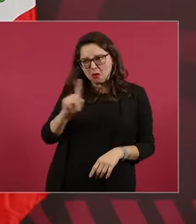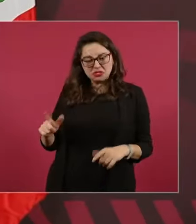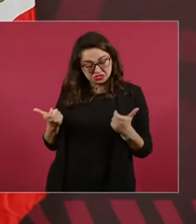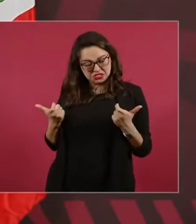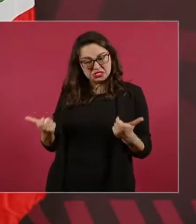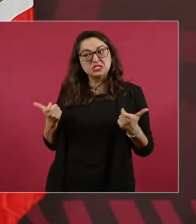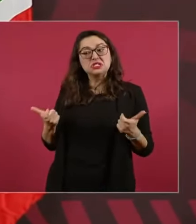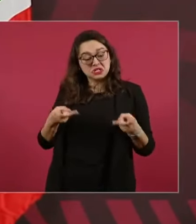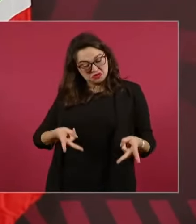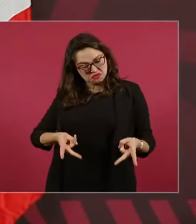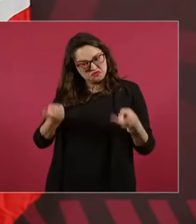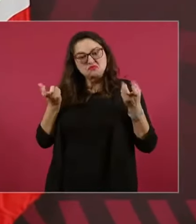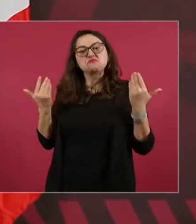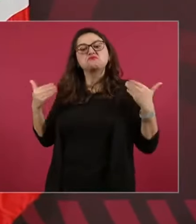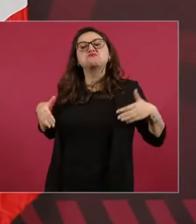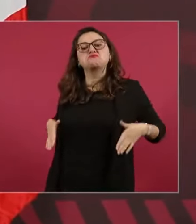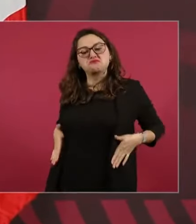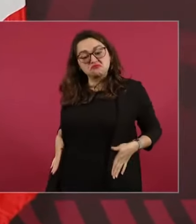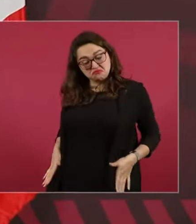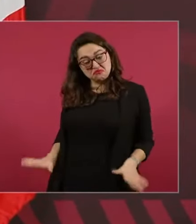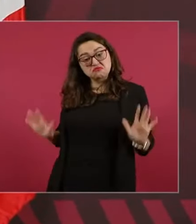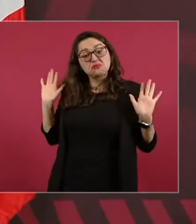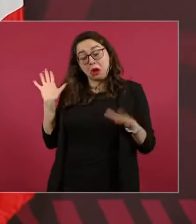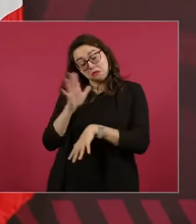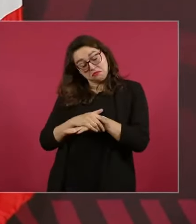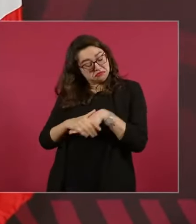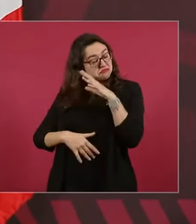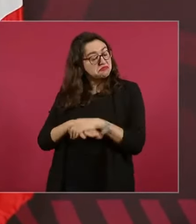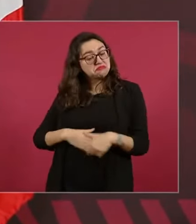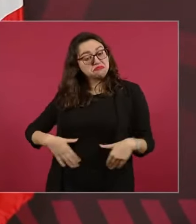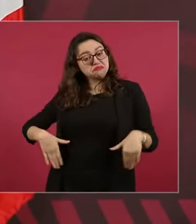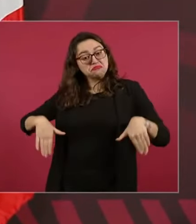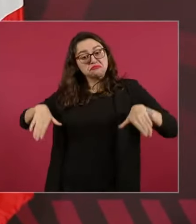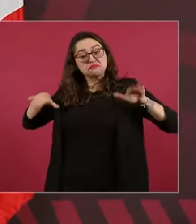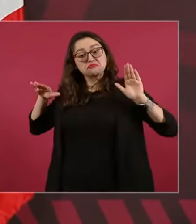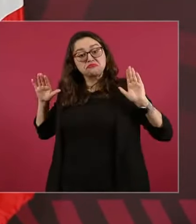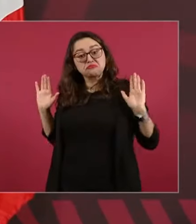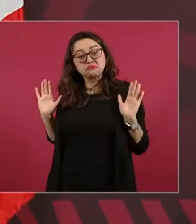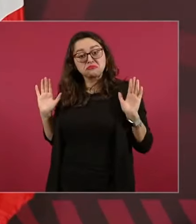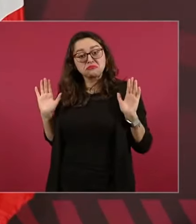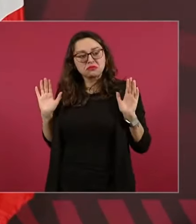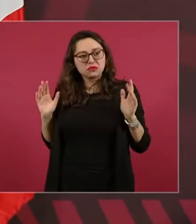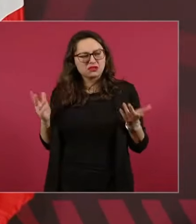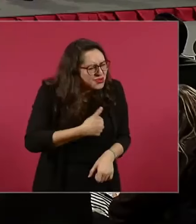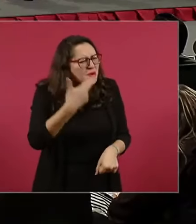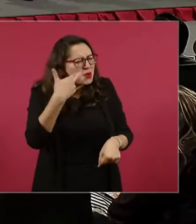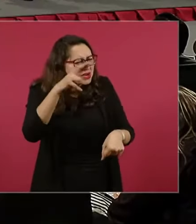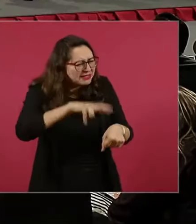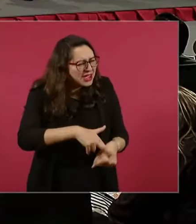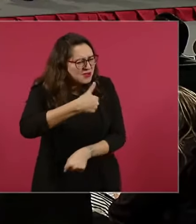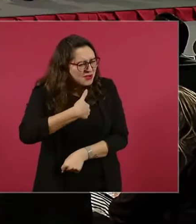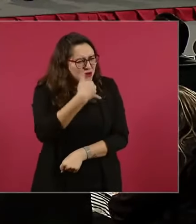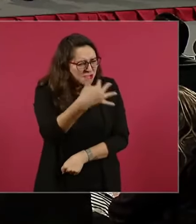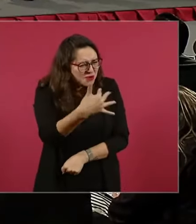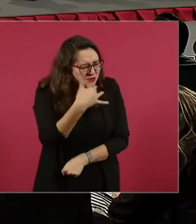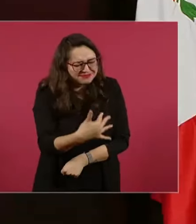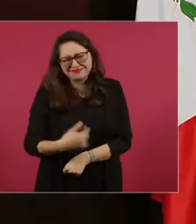lana de tus ahorros, zafo, yo no soy ratero, no soy corrupto,